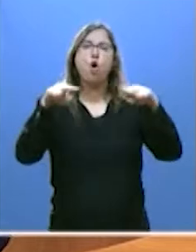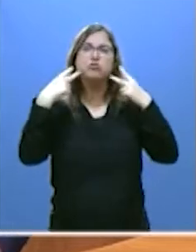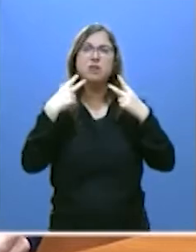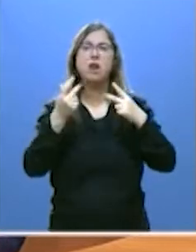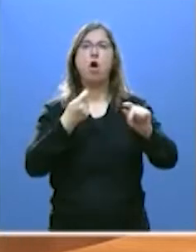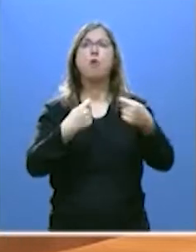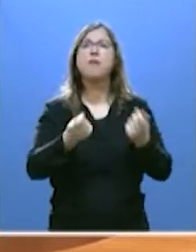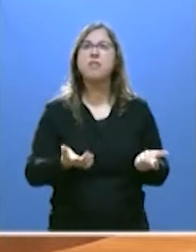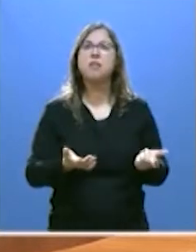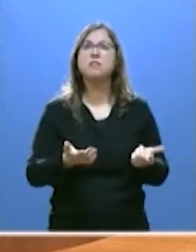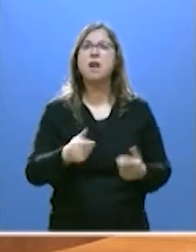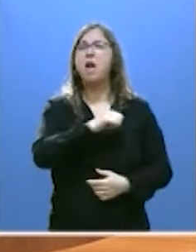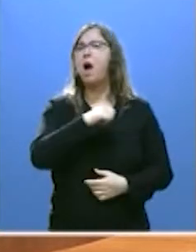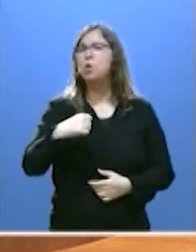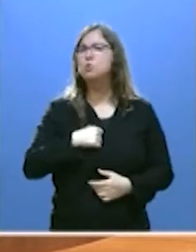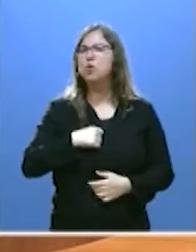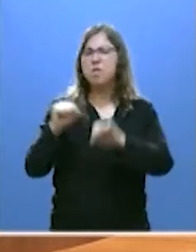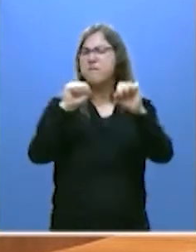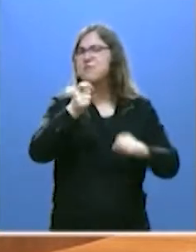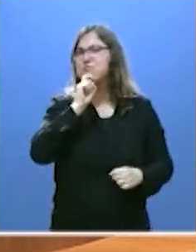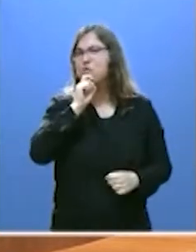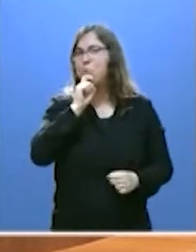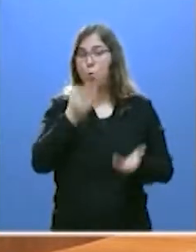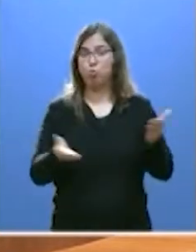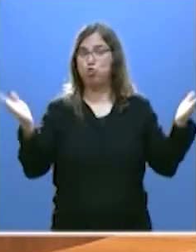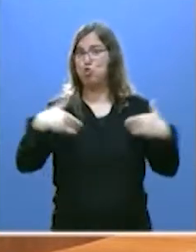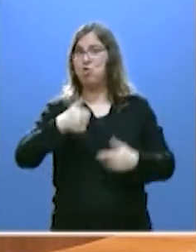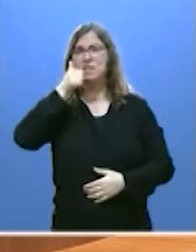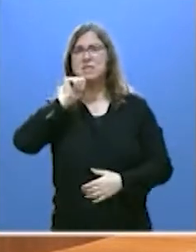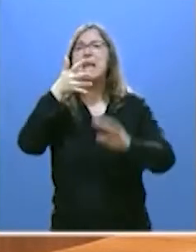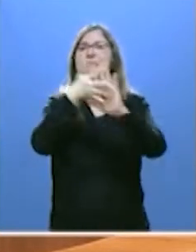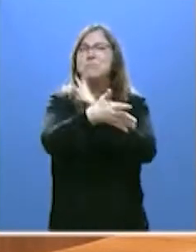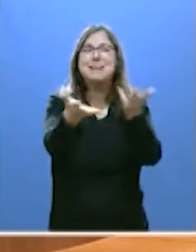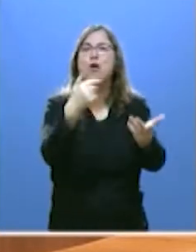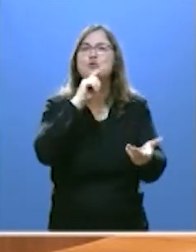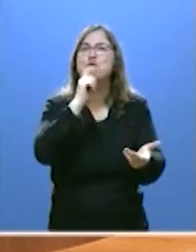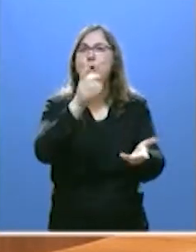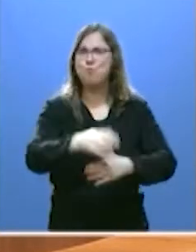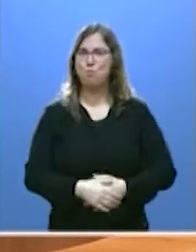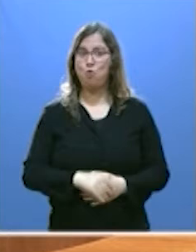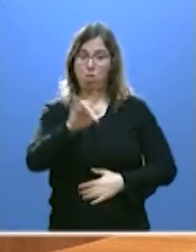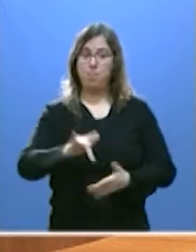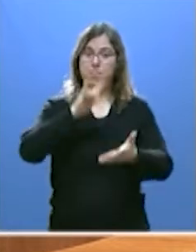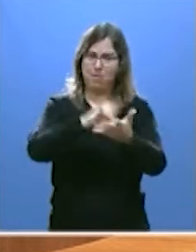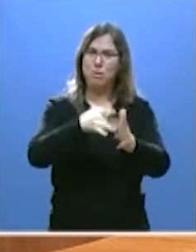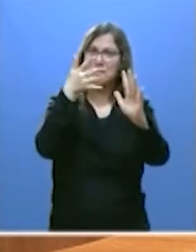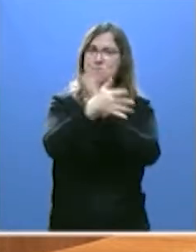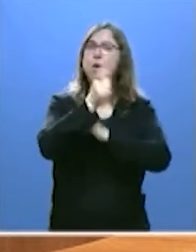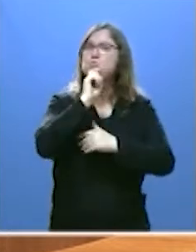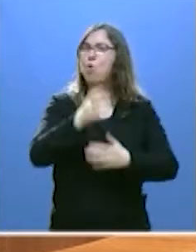comerciantes, a los autónomos de esta injusticia de Sánchez? Explíquelo en su siguiente intervención.